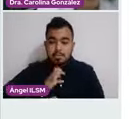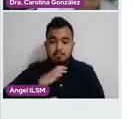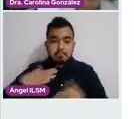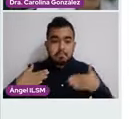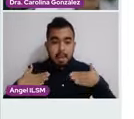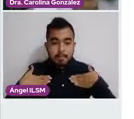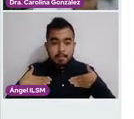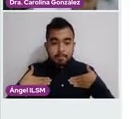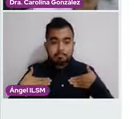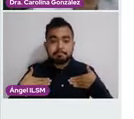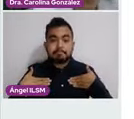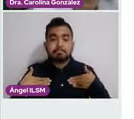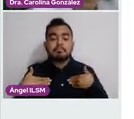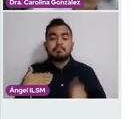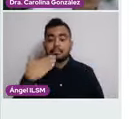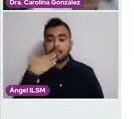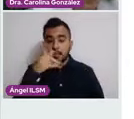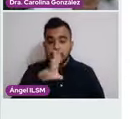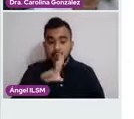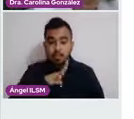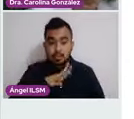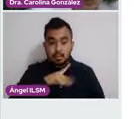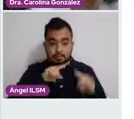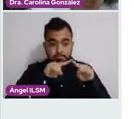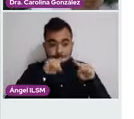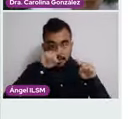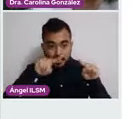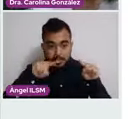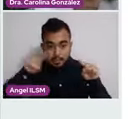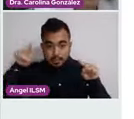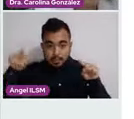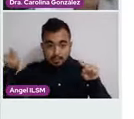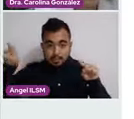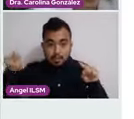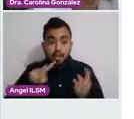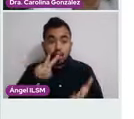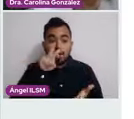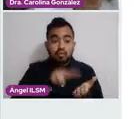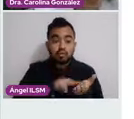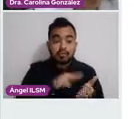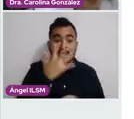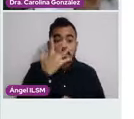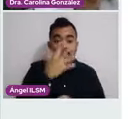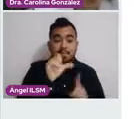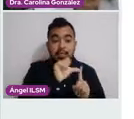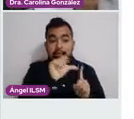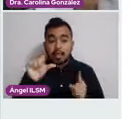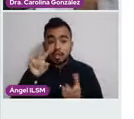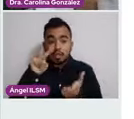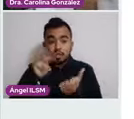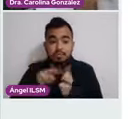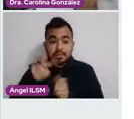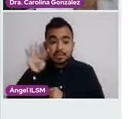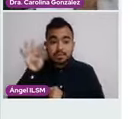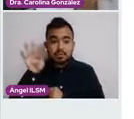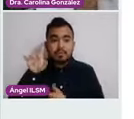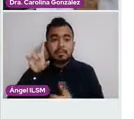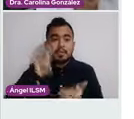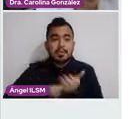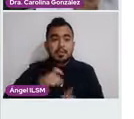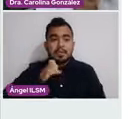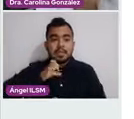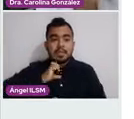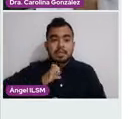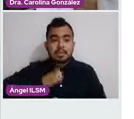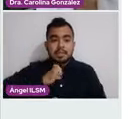Bueno, aquí tenemos una gráfica del 2010 al 2019 sobre la incidencia de cáncer de mama. Esto es los casos que